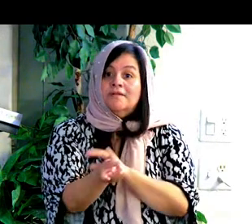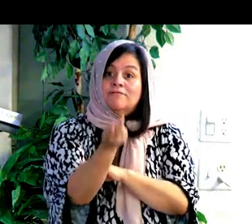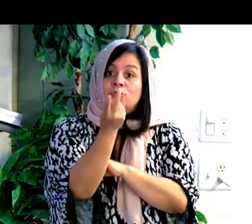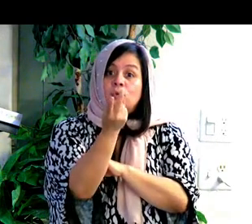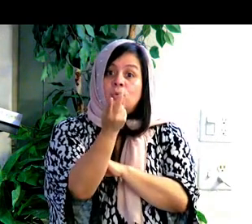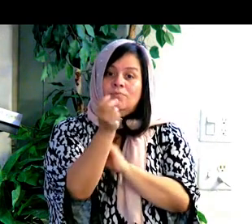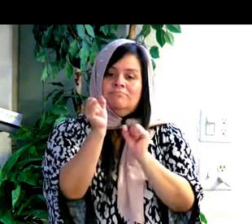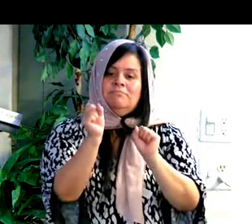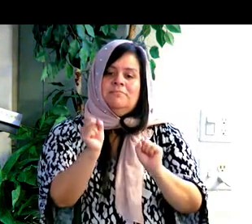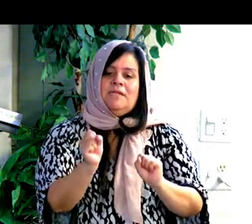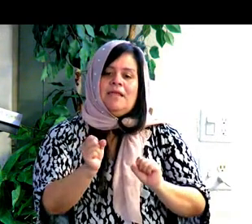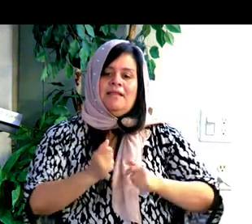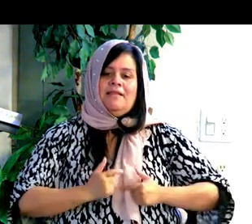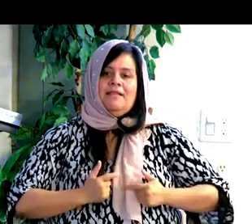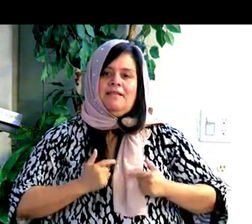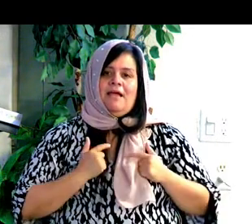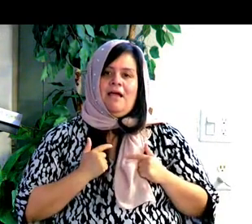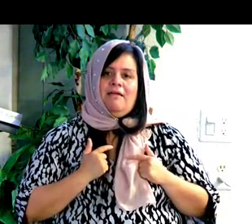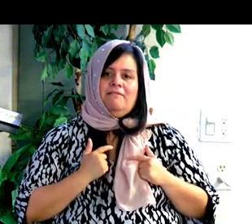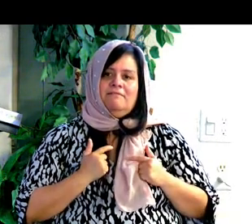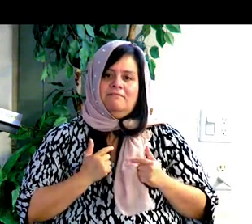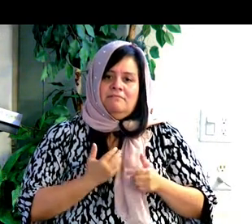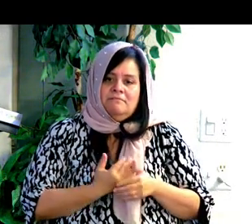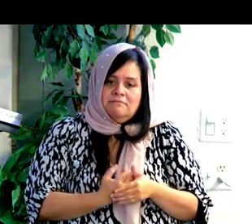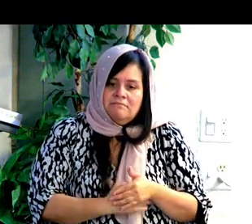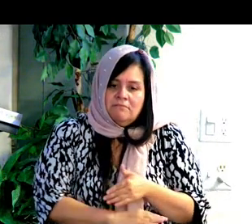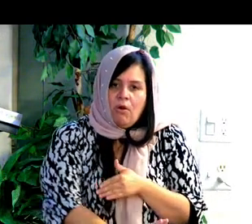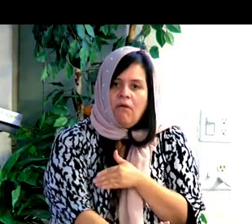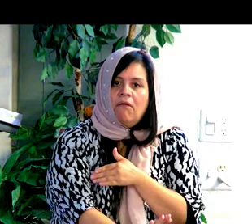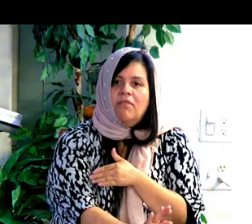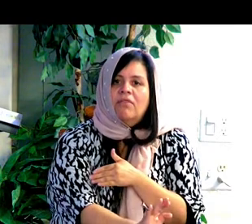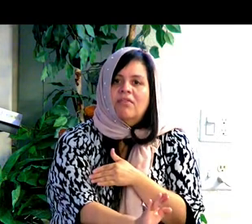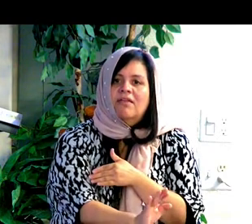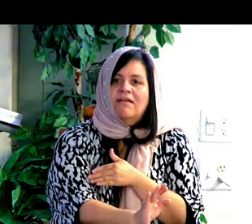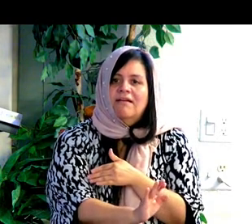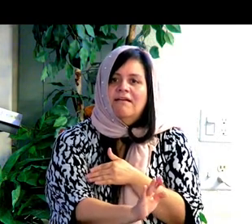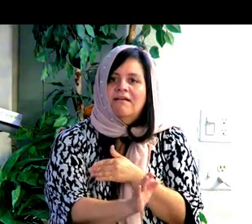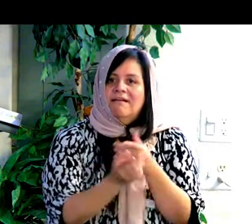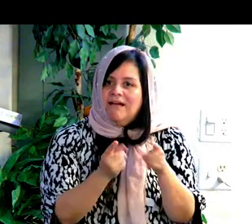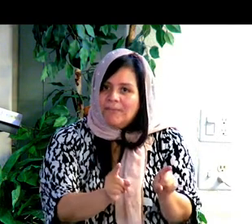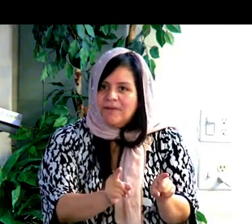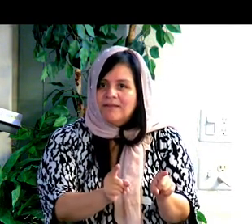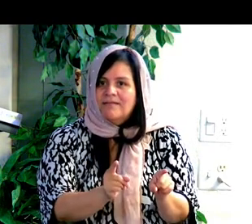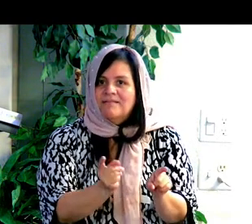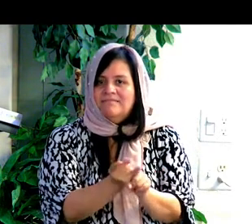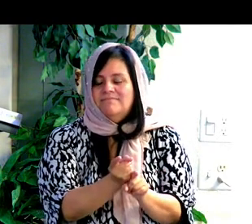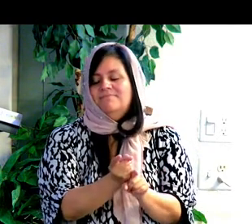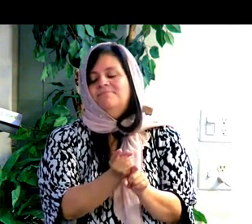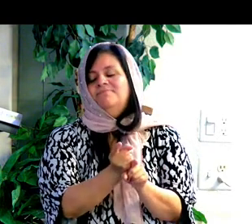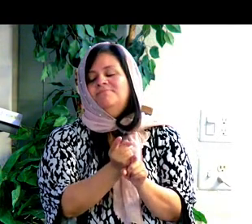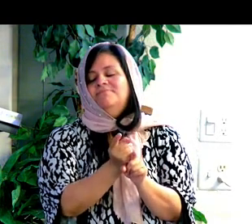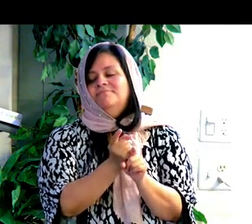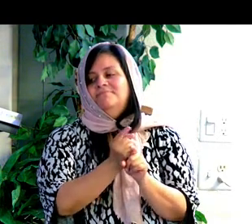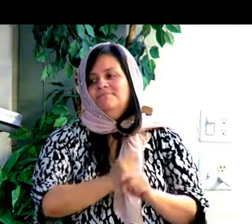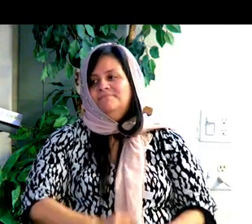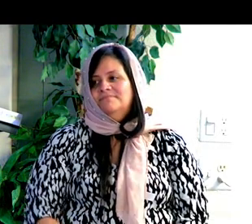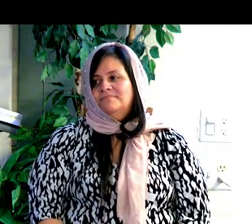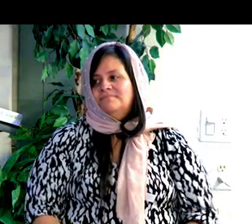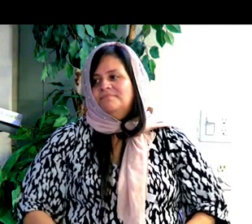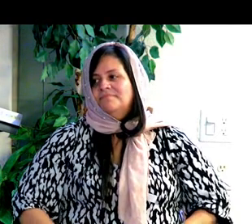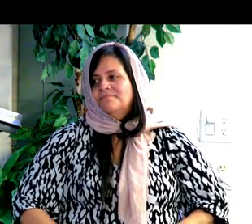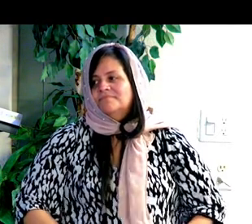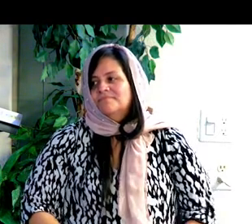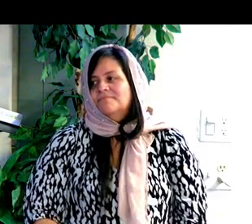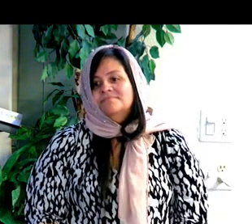Solamente entre la unión de un hombre y una mujer en Dios podemos tener la vida.